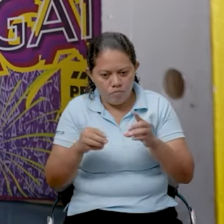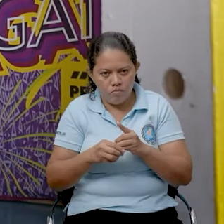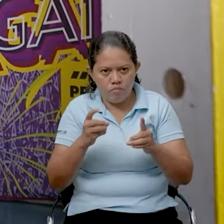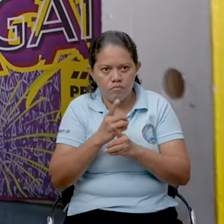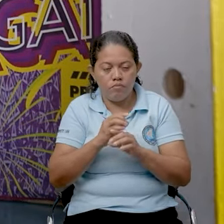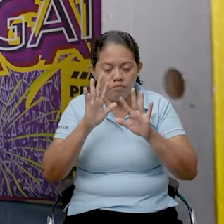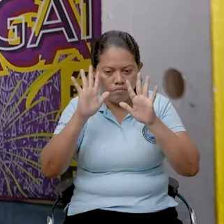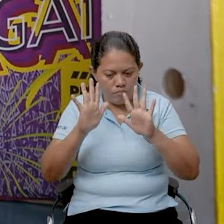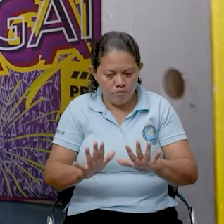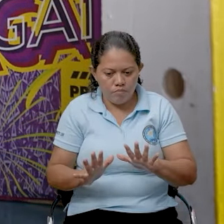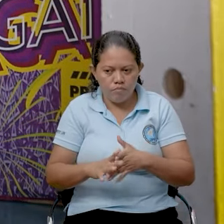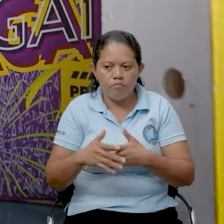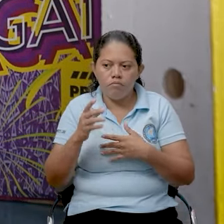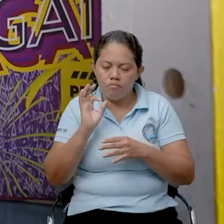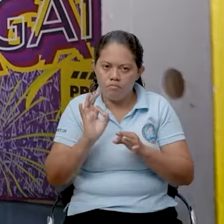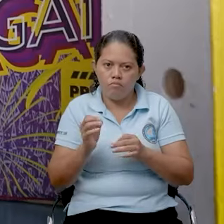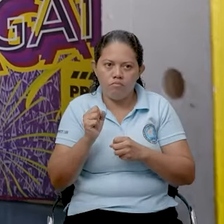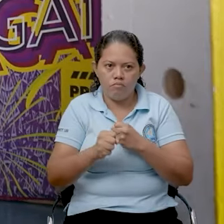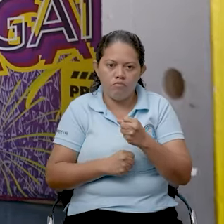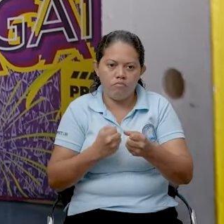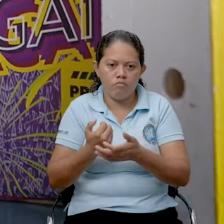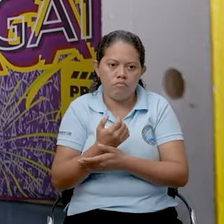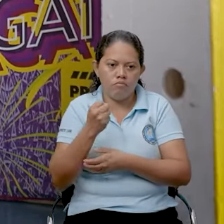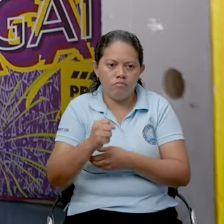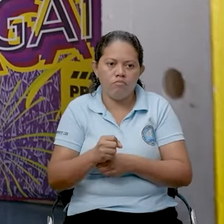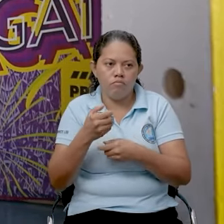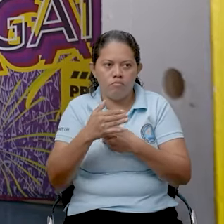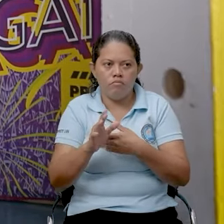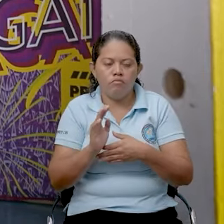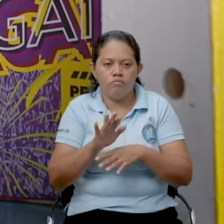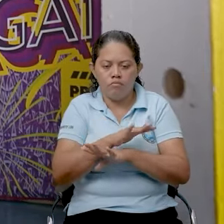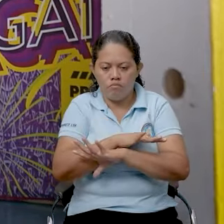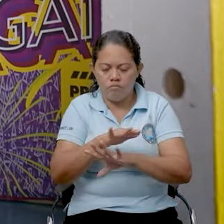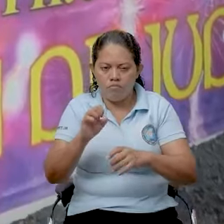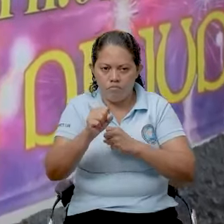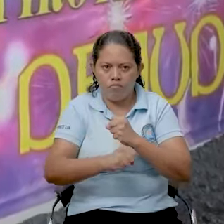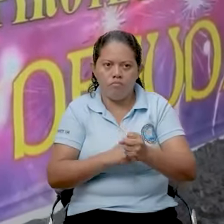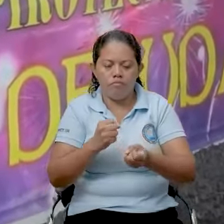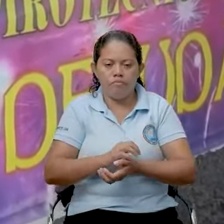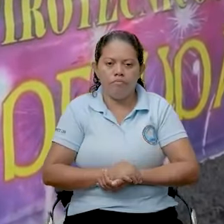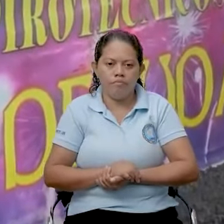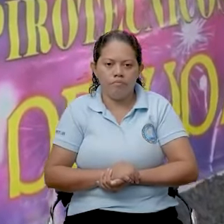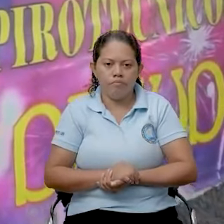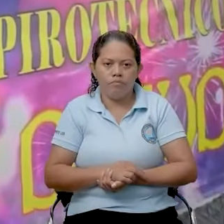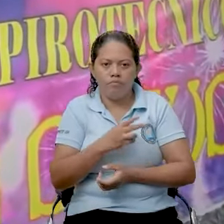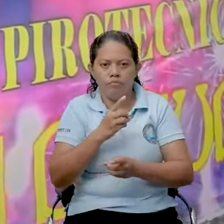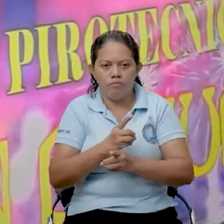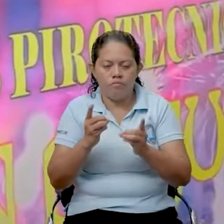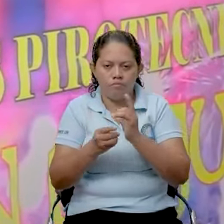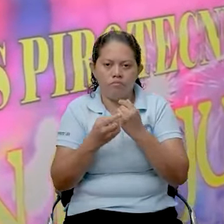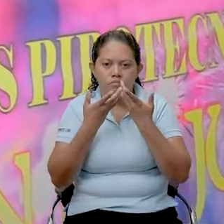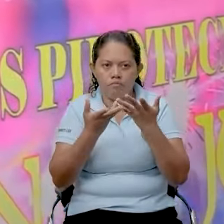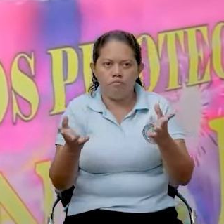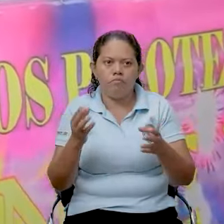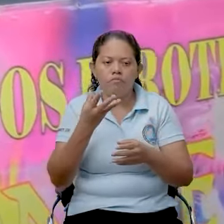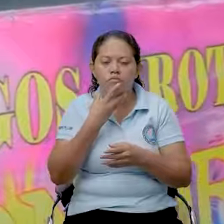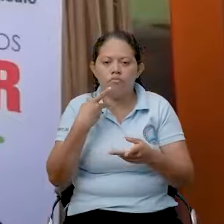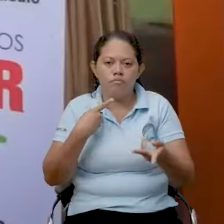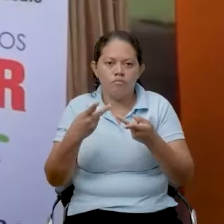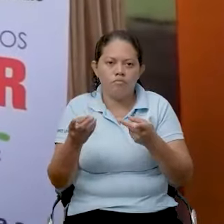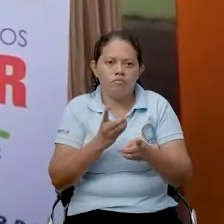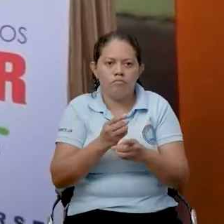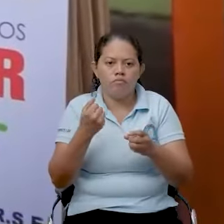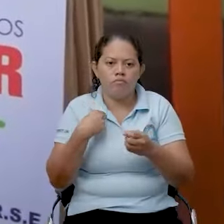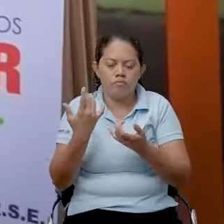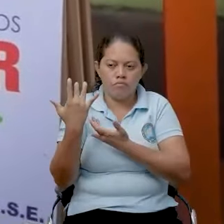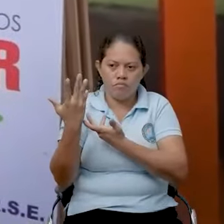que todos estemos bien, pasemos bien nuestro comienzo de temporada y hasta finalizar la temporada. Con estas acciones, los comerciantes de